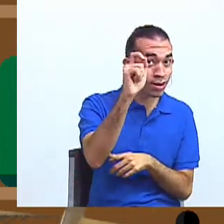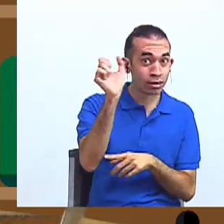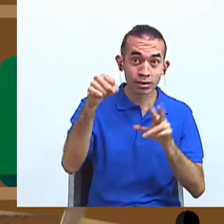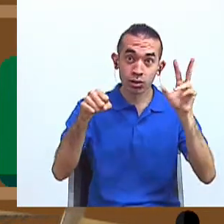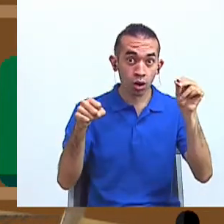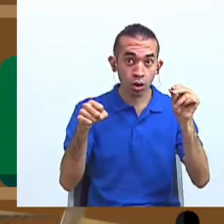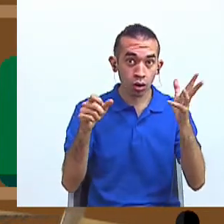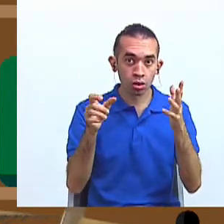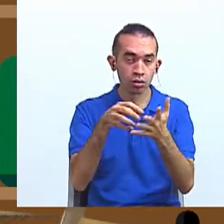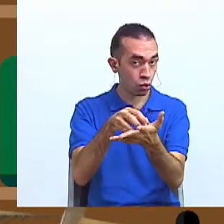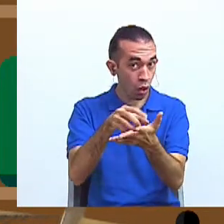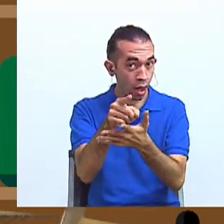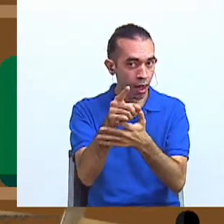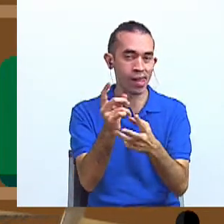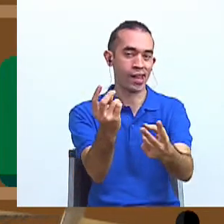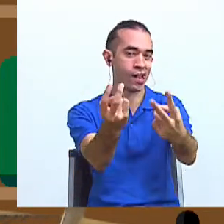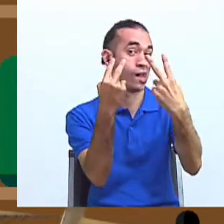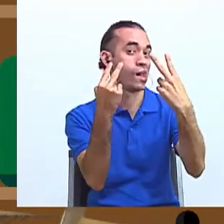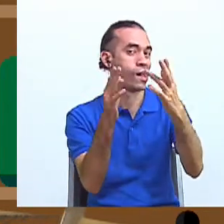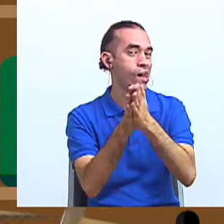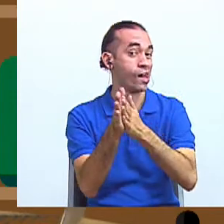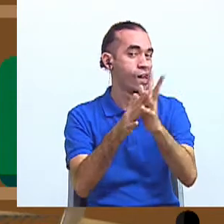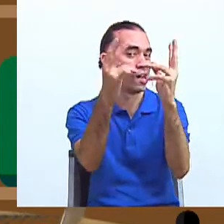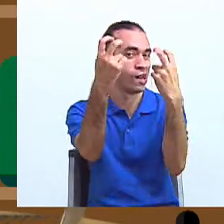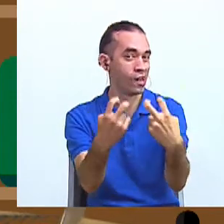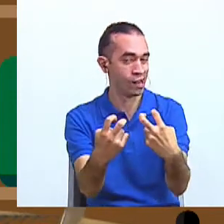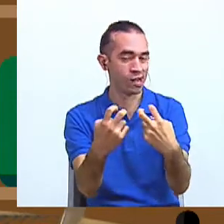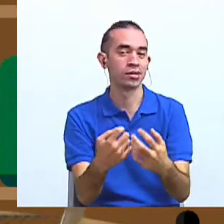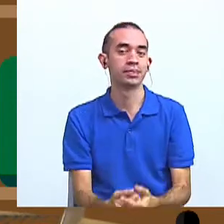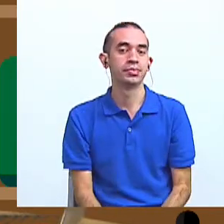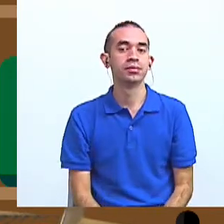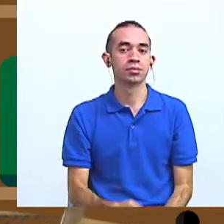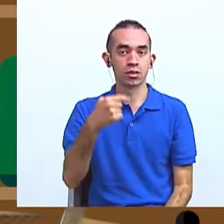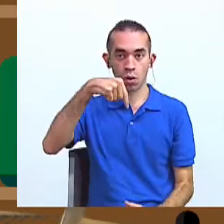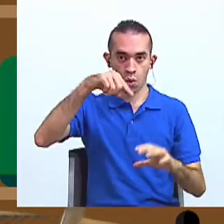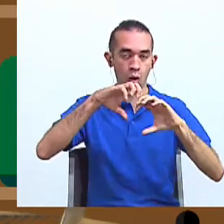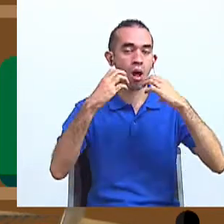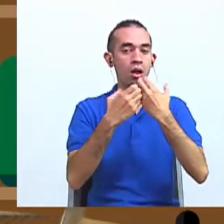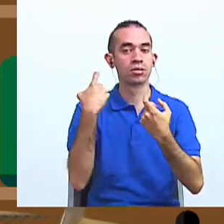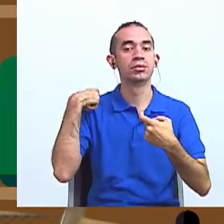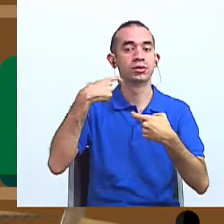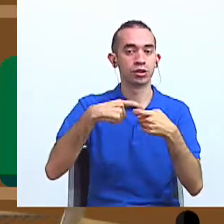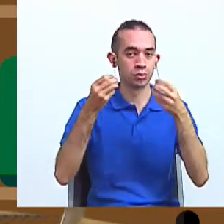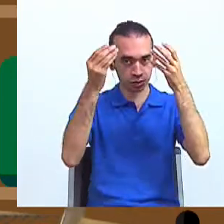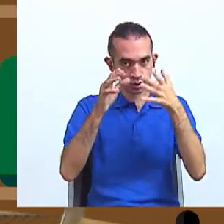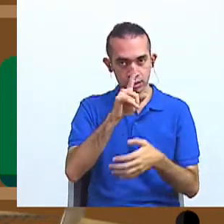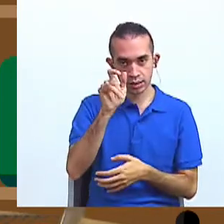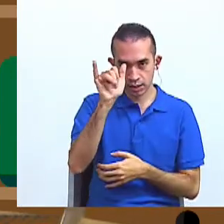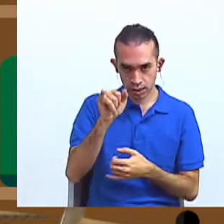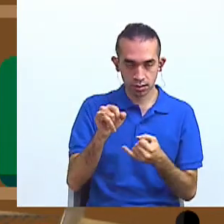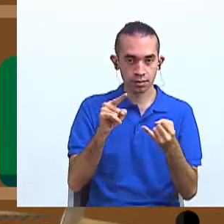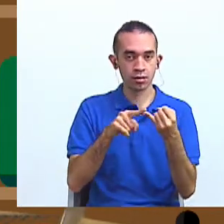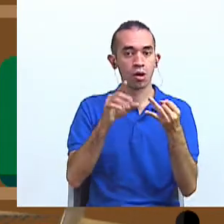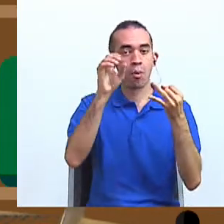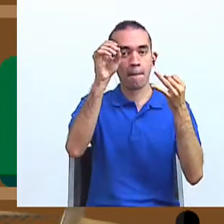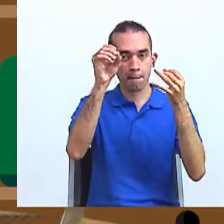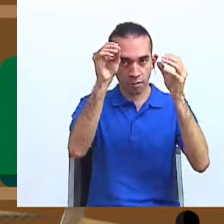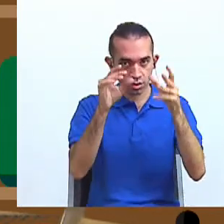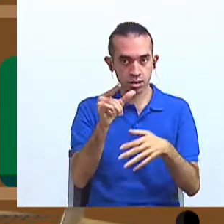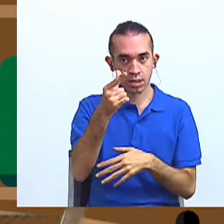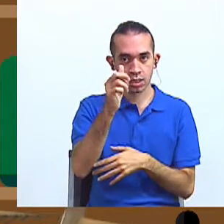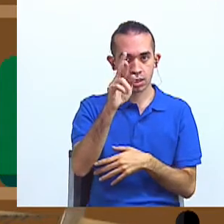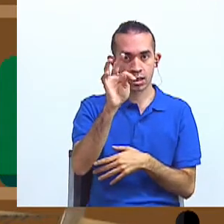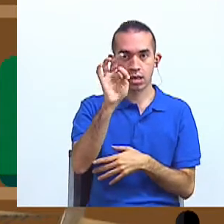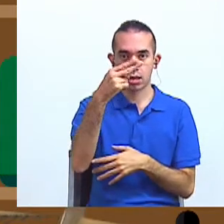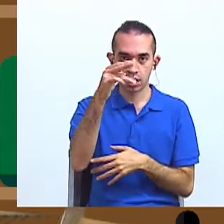Ah, bueno, entonces permanezcan en sus lugares. Porque hoy, en las clases de español, con la profe Sey, la profe Gretel y el profe